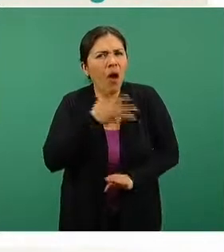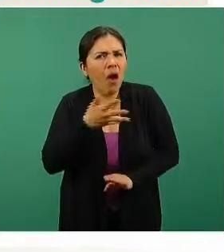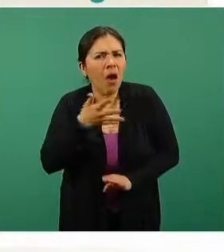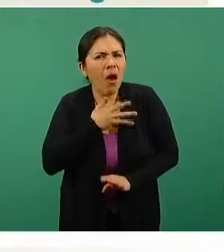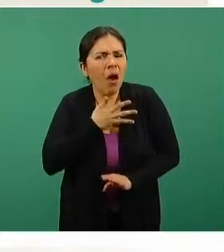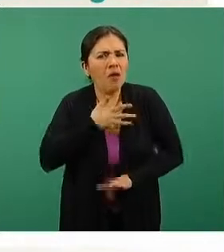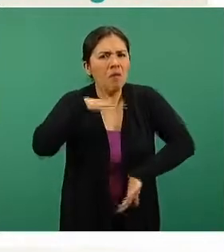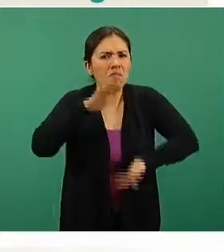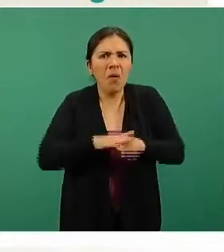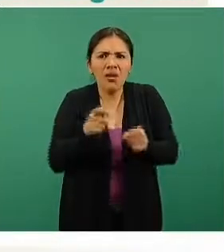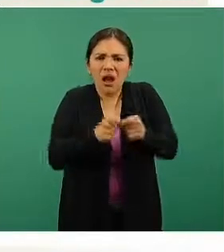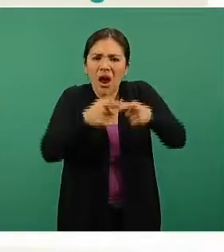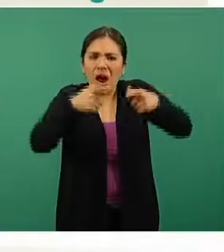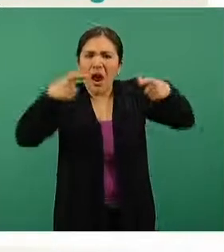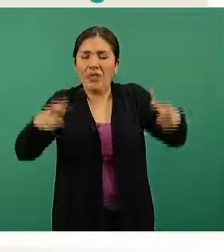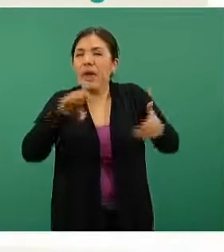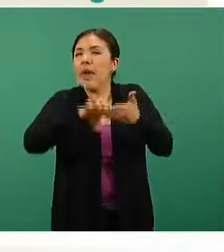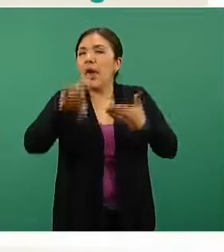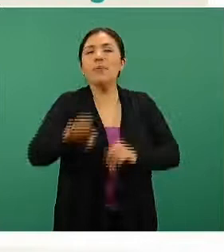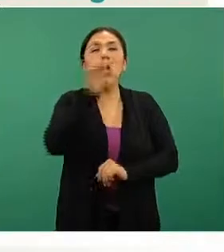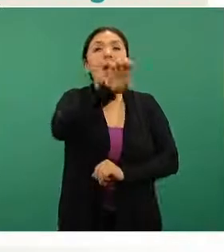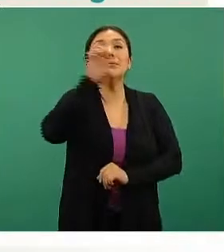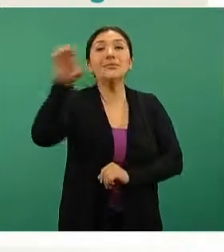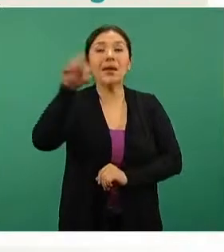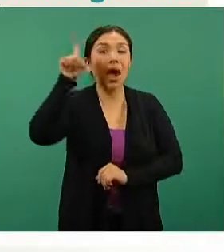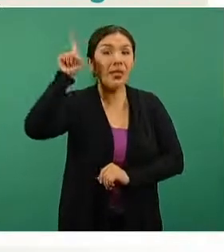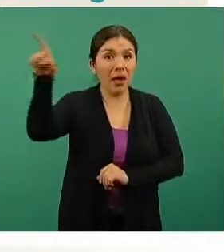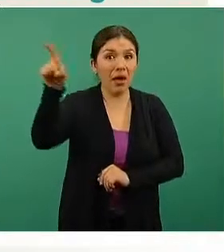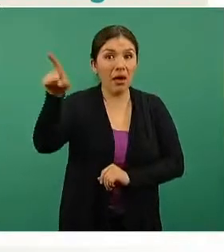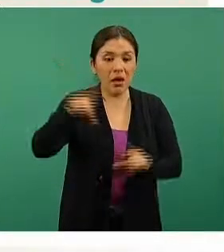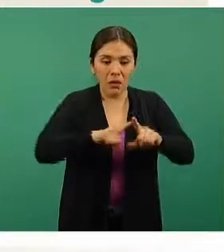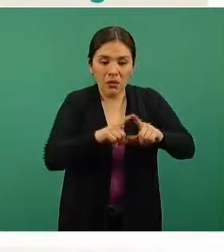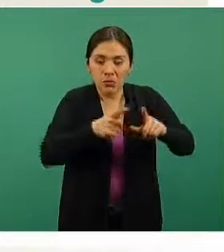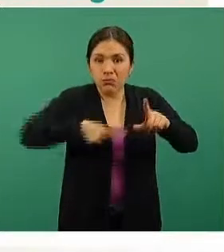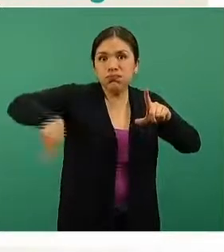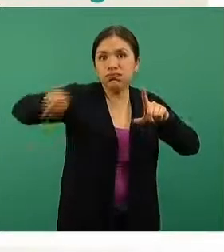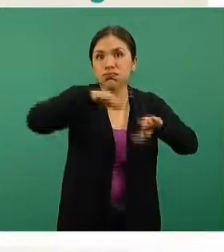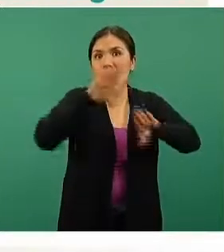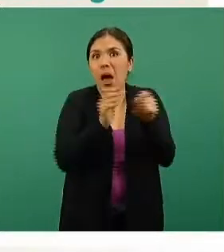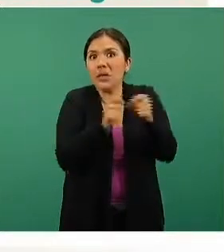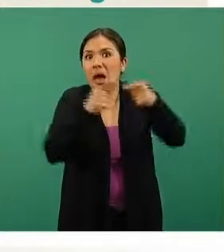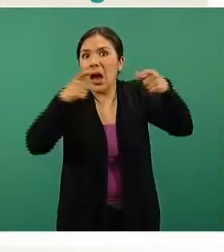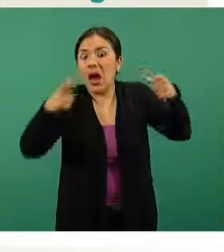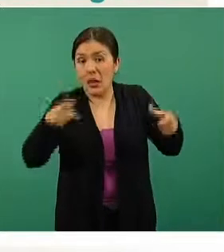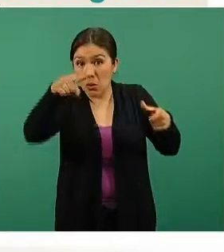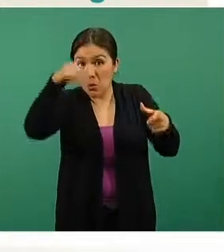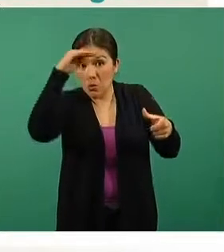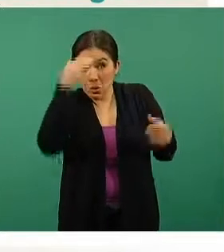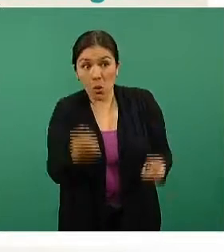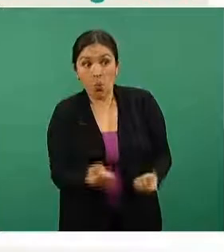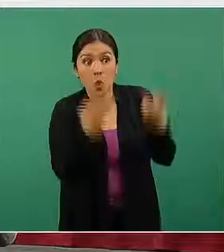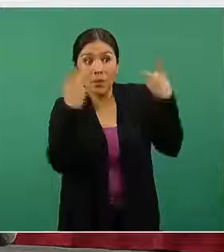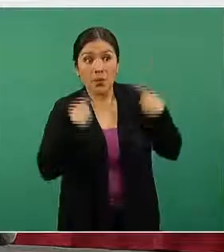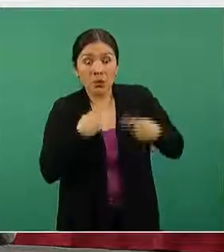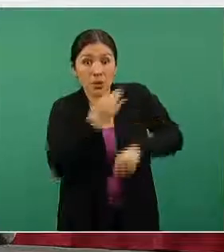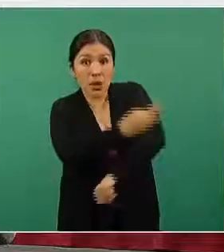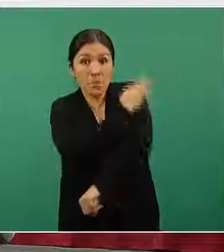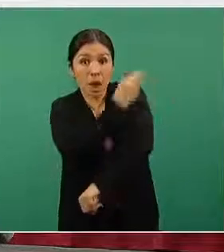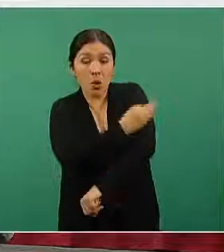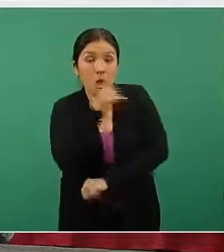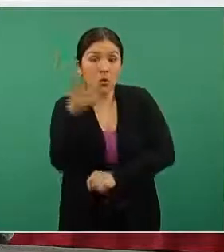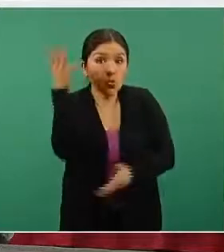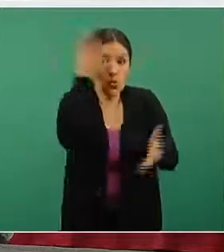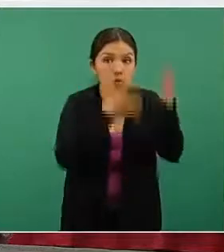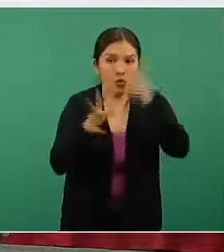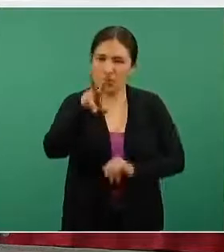amplia, Ensenada, por ejemplo, en el municipio de Ensenada. Esto no debe confundirse con la cantidad de población vacunada. El